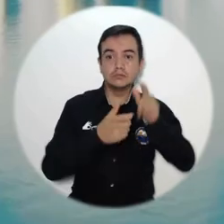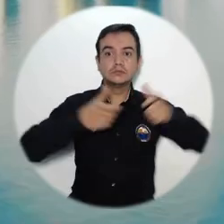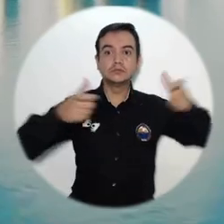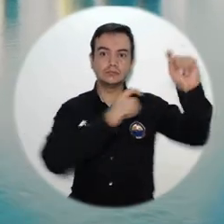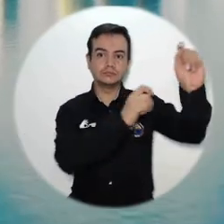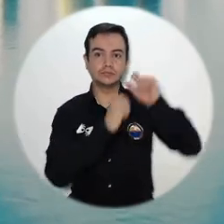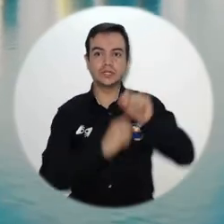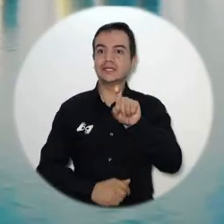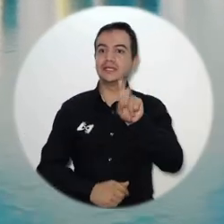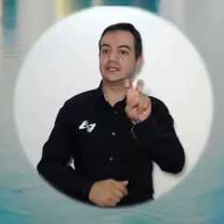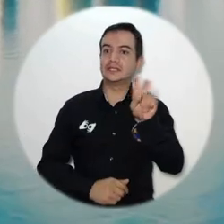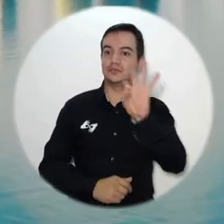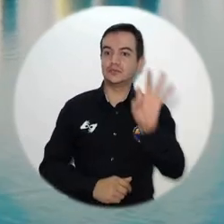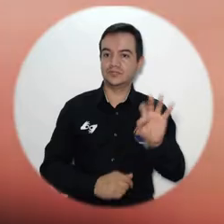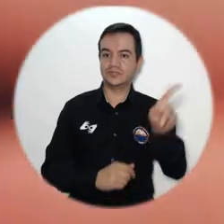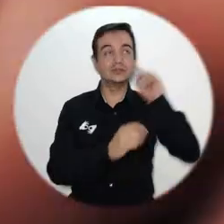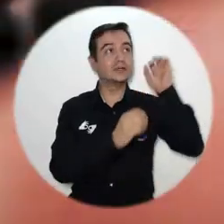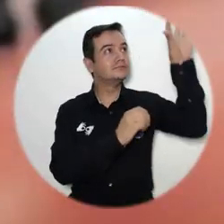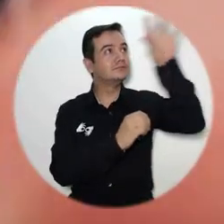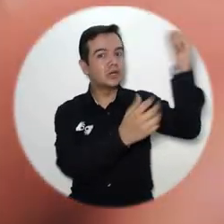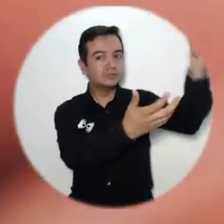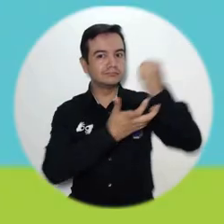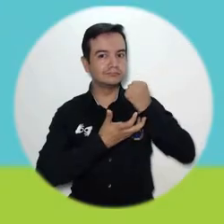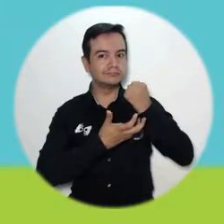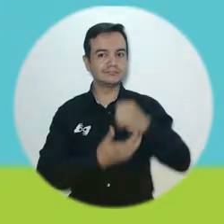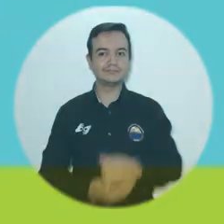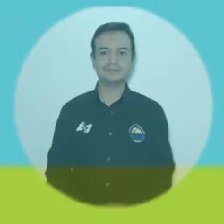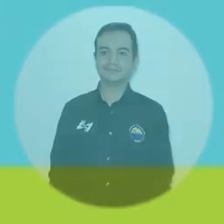directa. ¡Gracias! ¡Gracias!